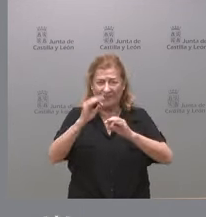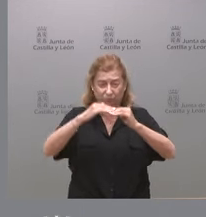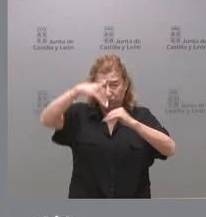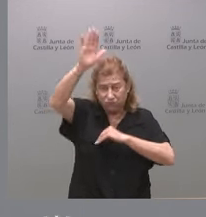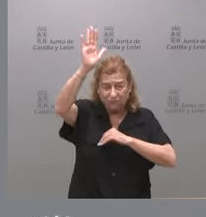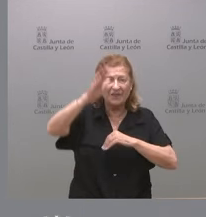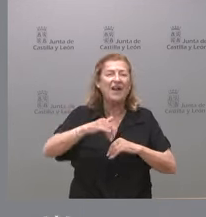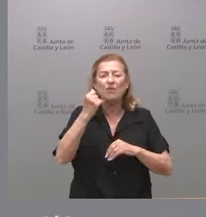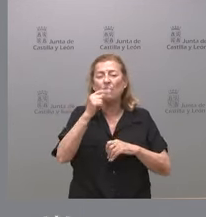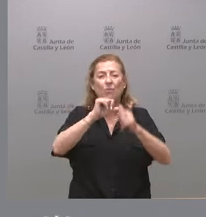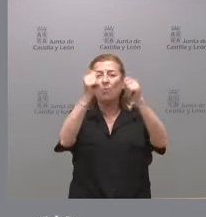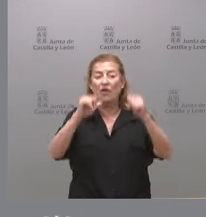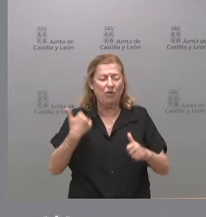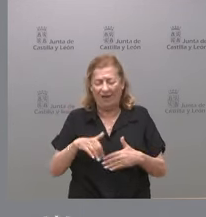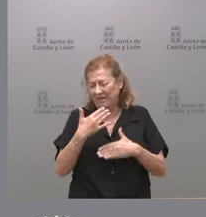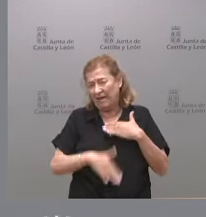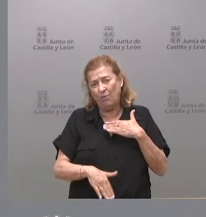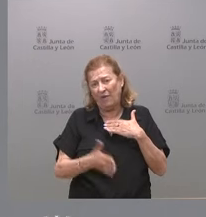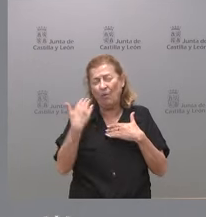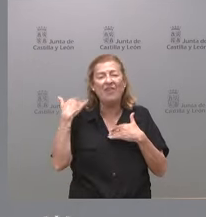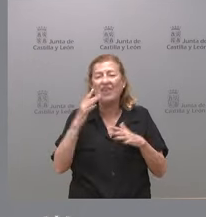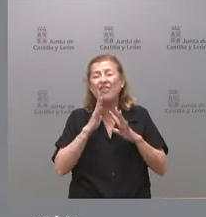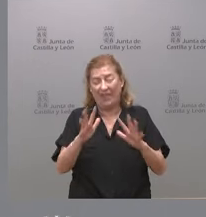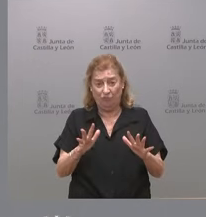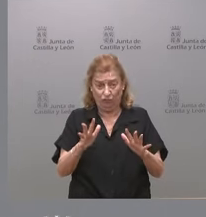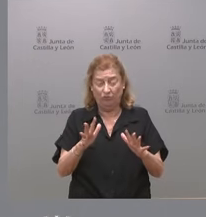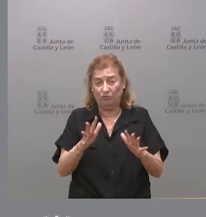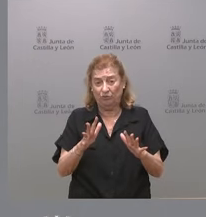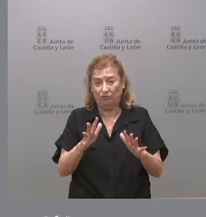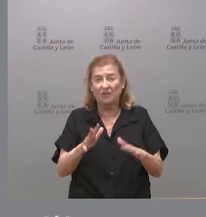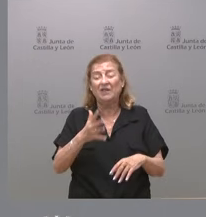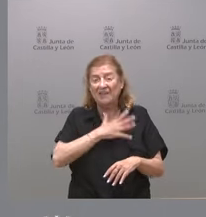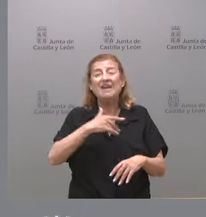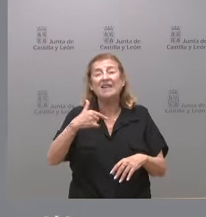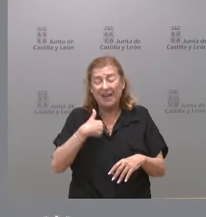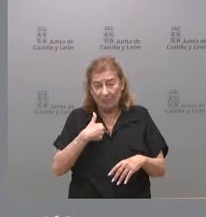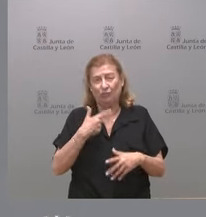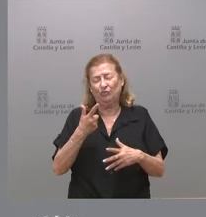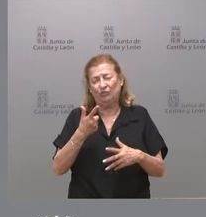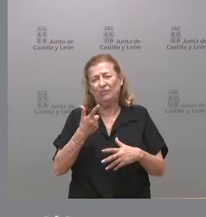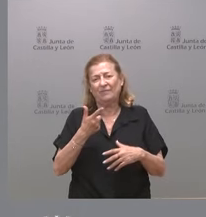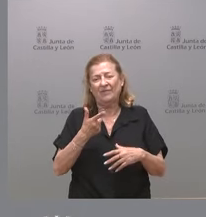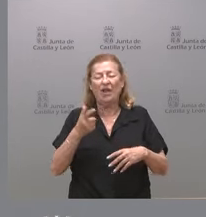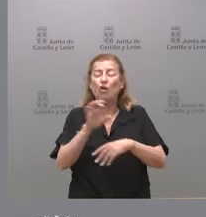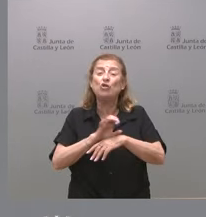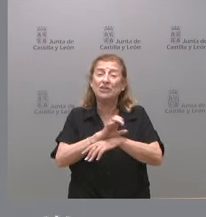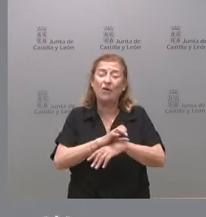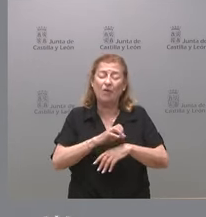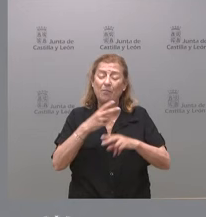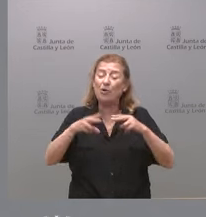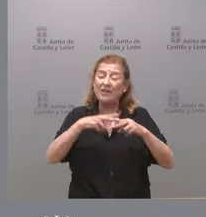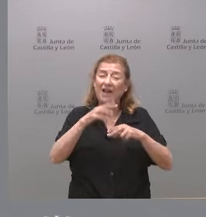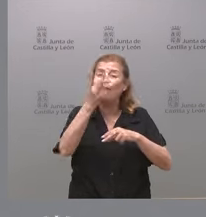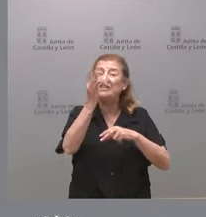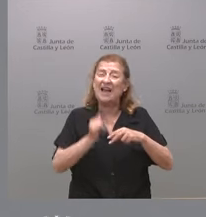y tenemos un modelo que ha caducado hace diez años y queremos que el Consejo de Política Fiscal y Financiera se